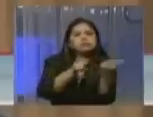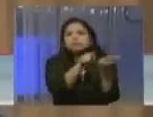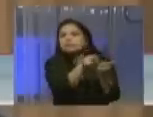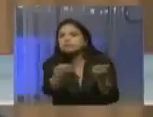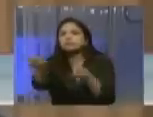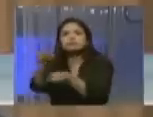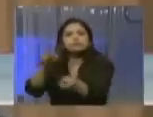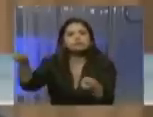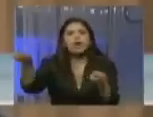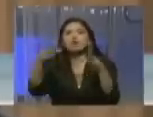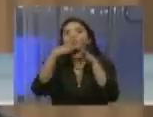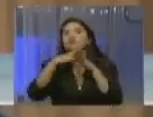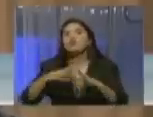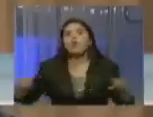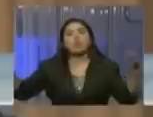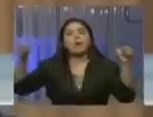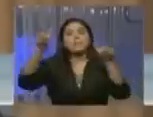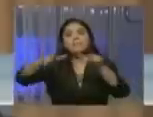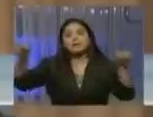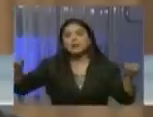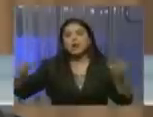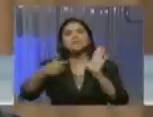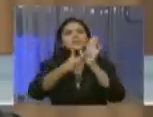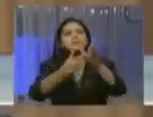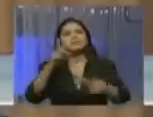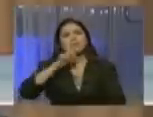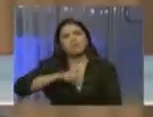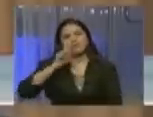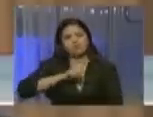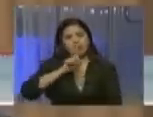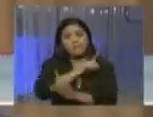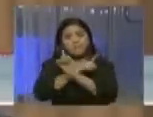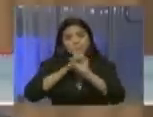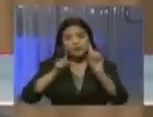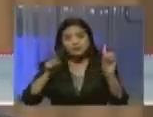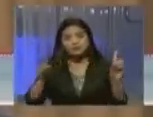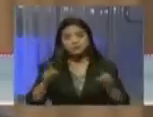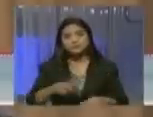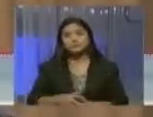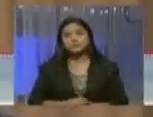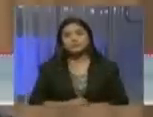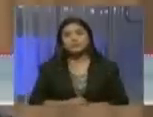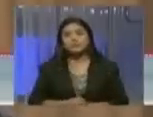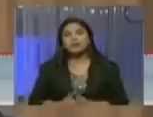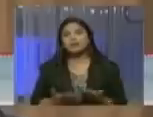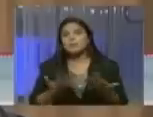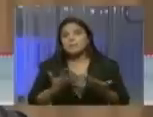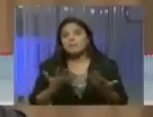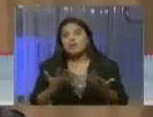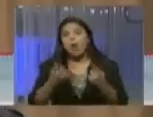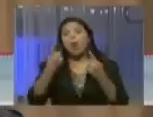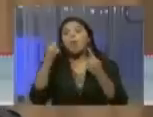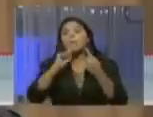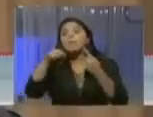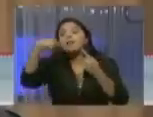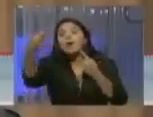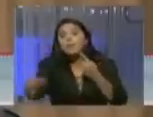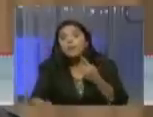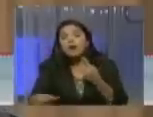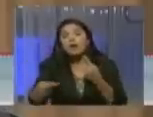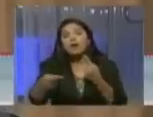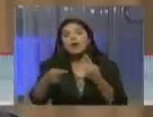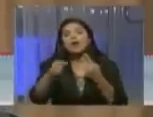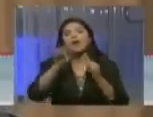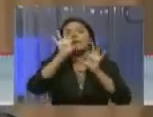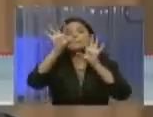todos los que se sumaron a esa mentira. Lo frustrante de todo eso, bueno, prácticamente un mes después, Naciones Unidas en base